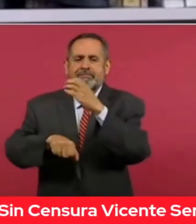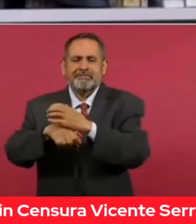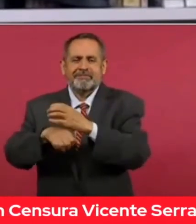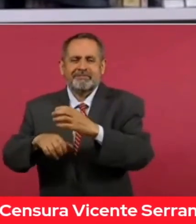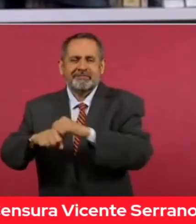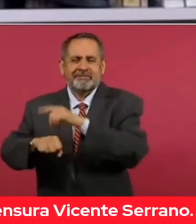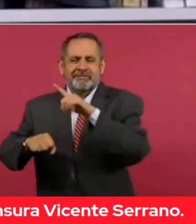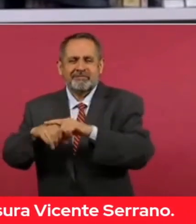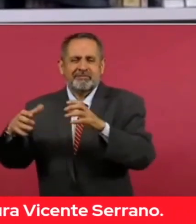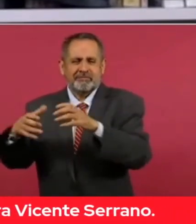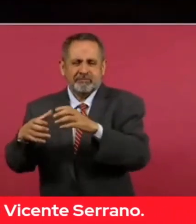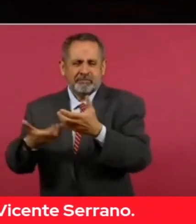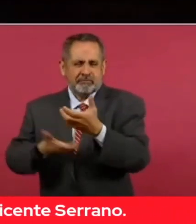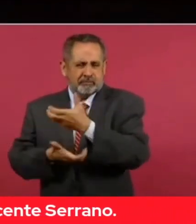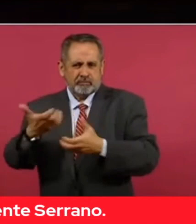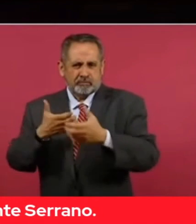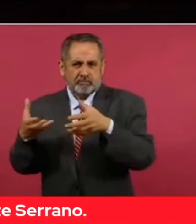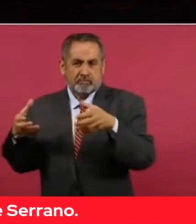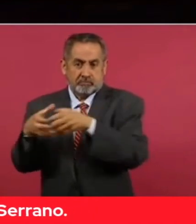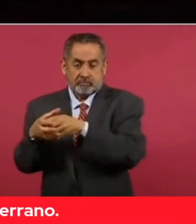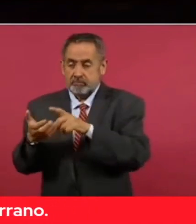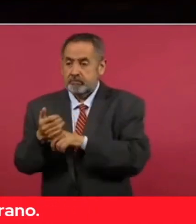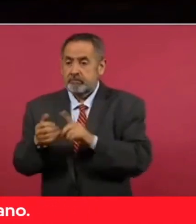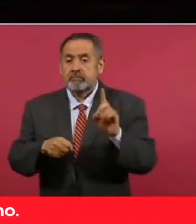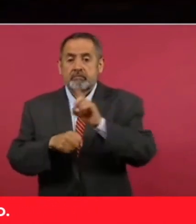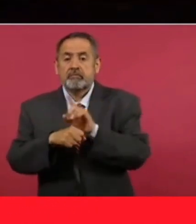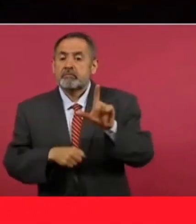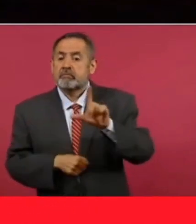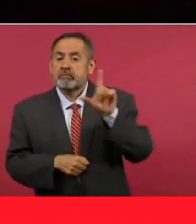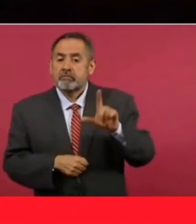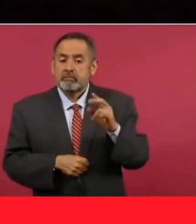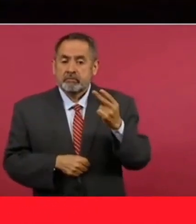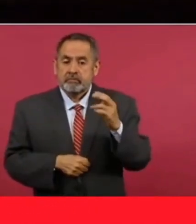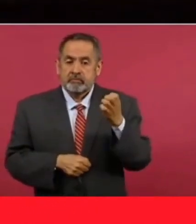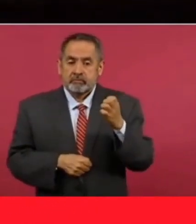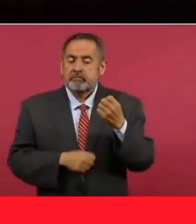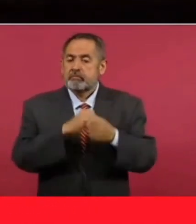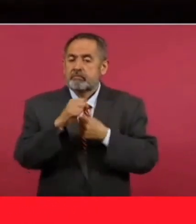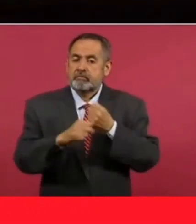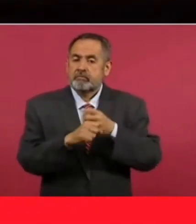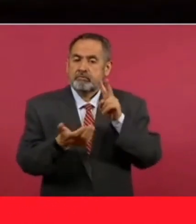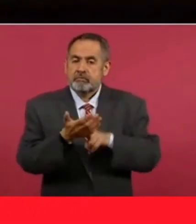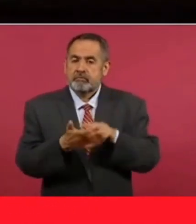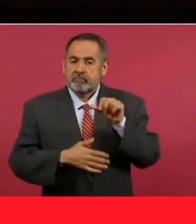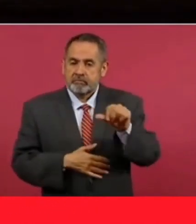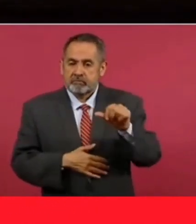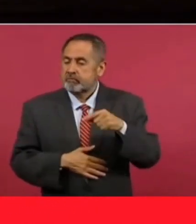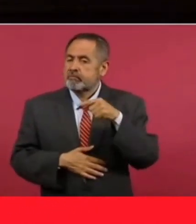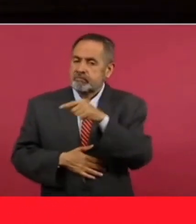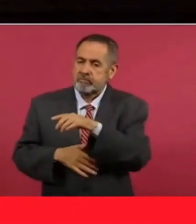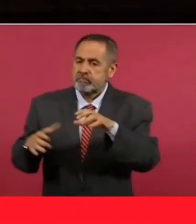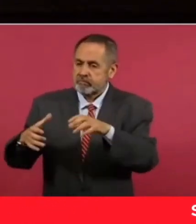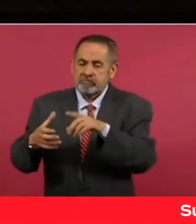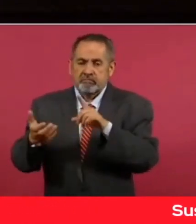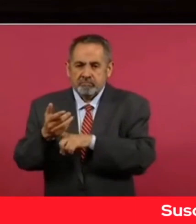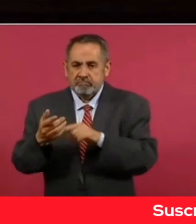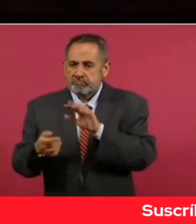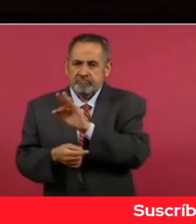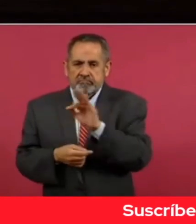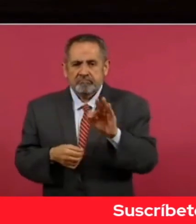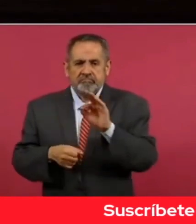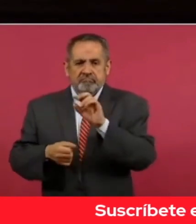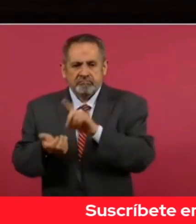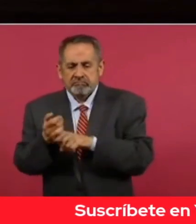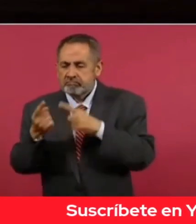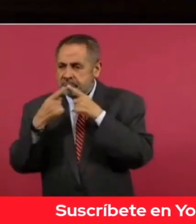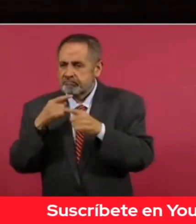Nacionales de Comercio, el lunes 25 de enero de 2016, en esa misma fecha que emplazó al